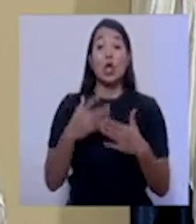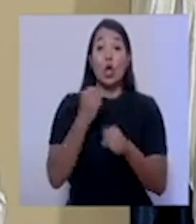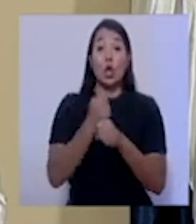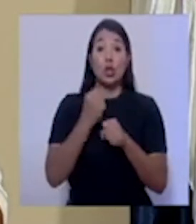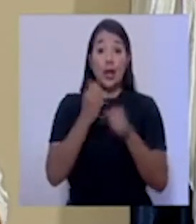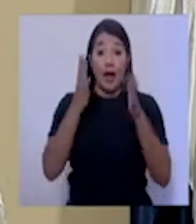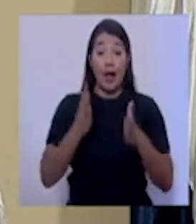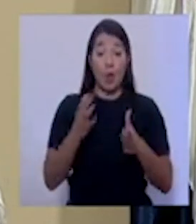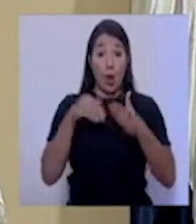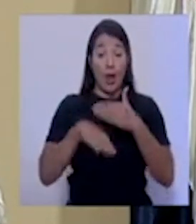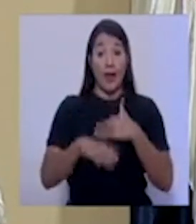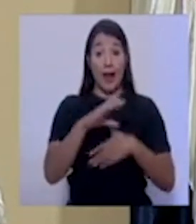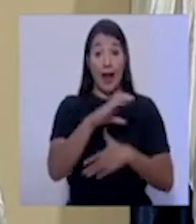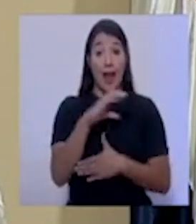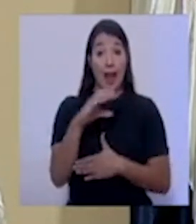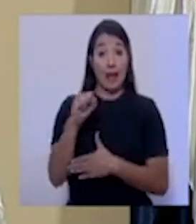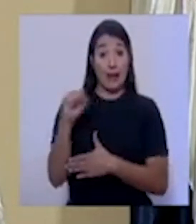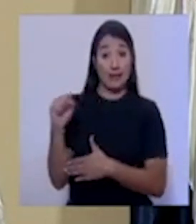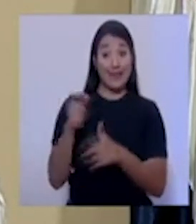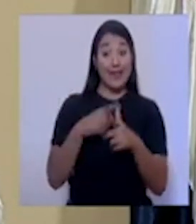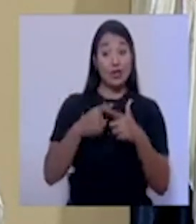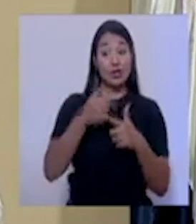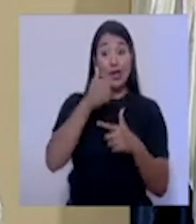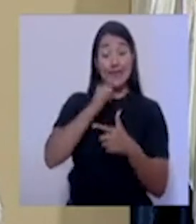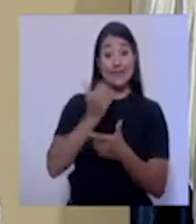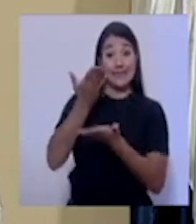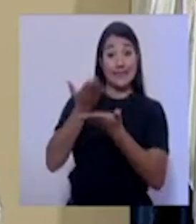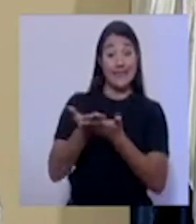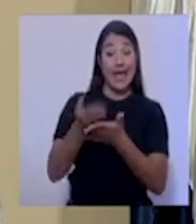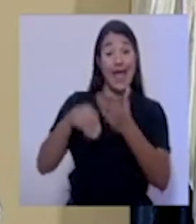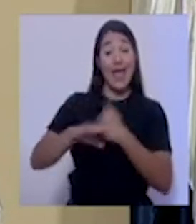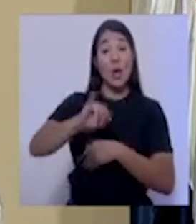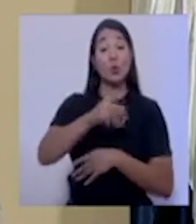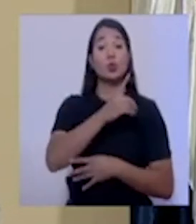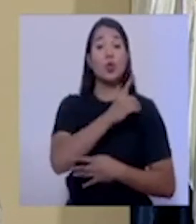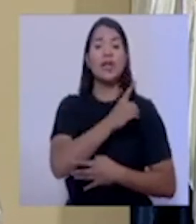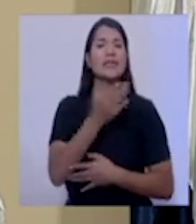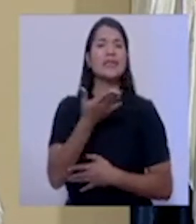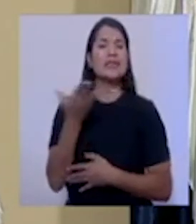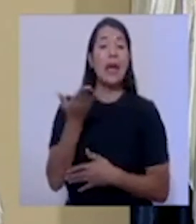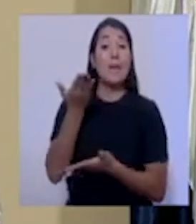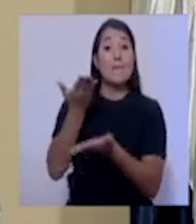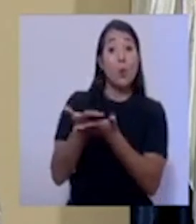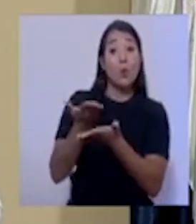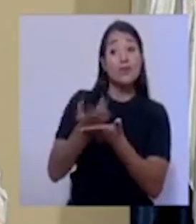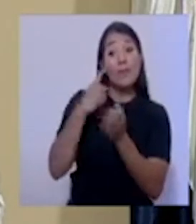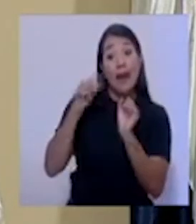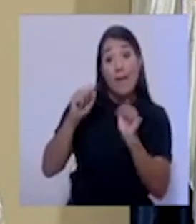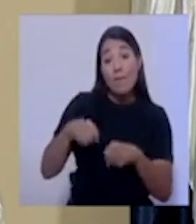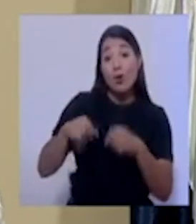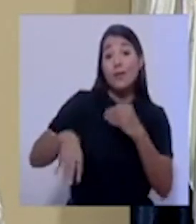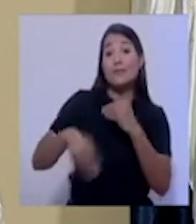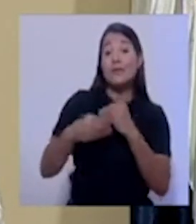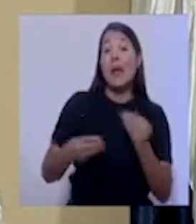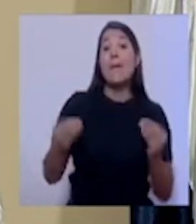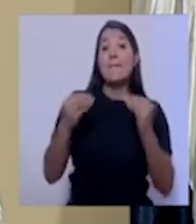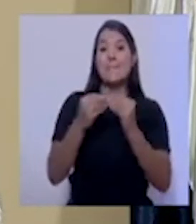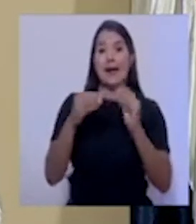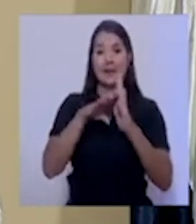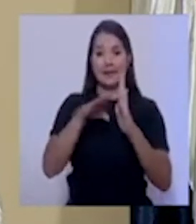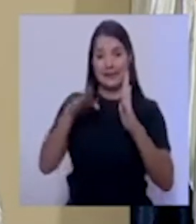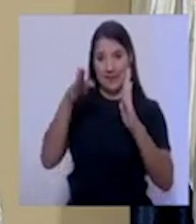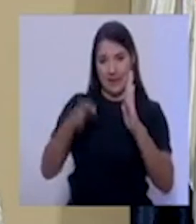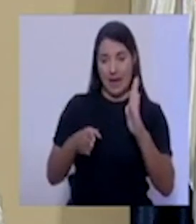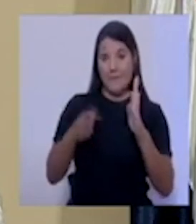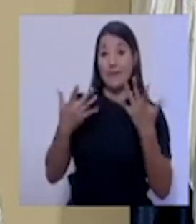ayer presentamos en la Junta Directiva una propuesta de ampliación de camas que fue aprobada por los